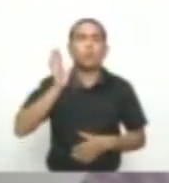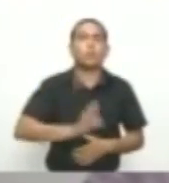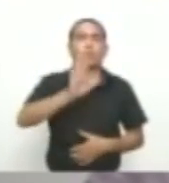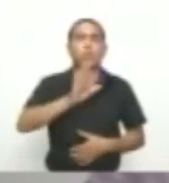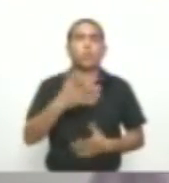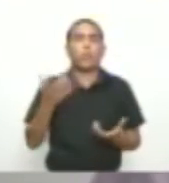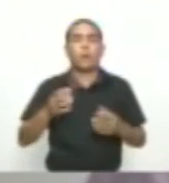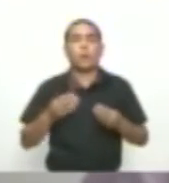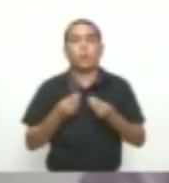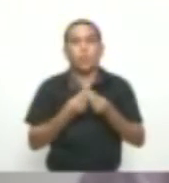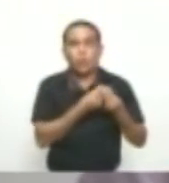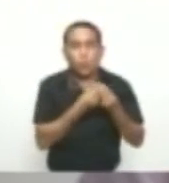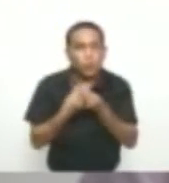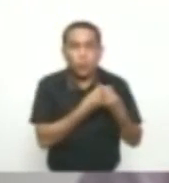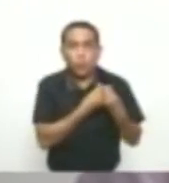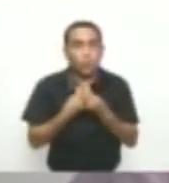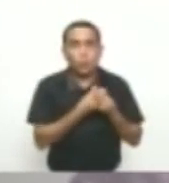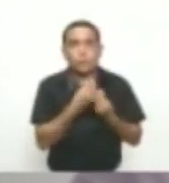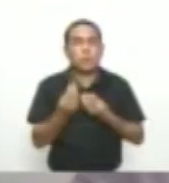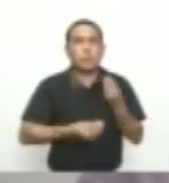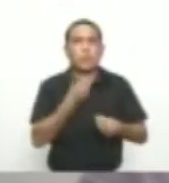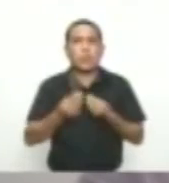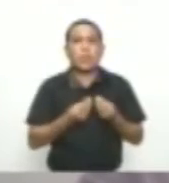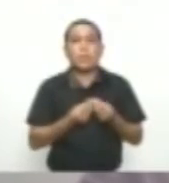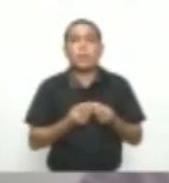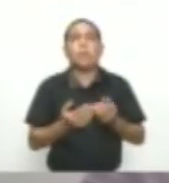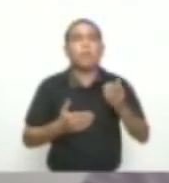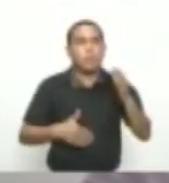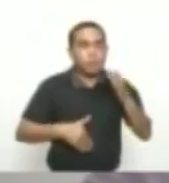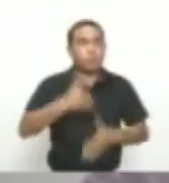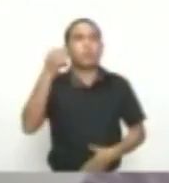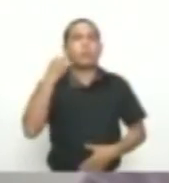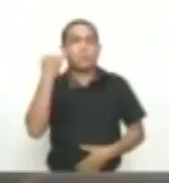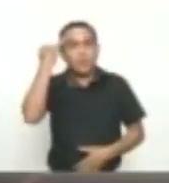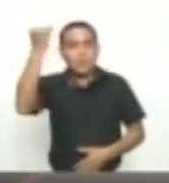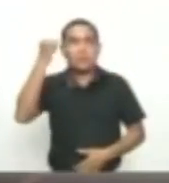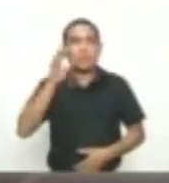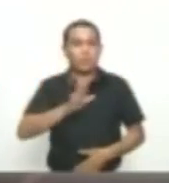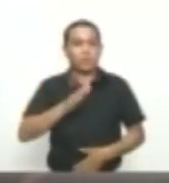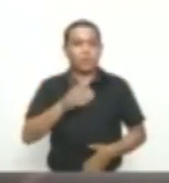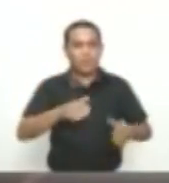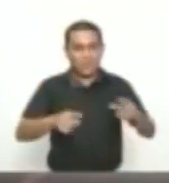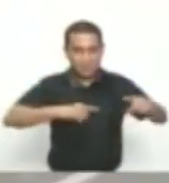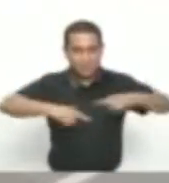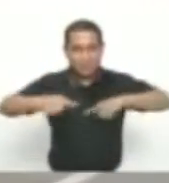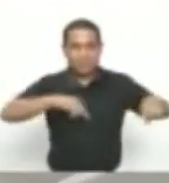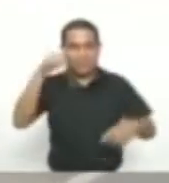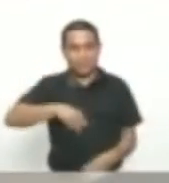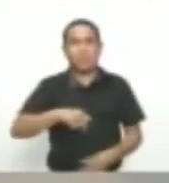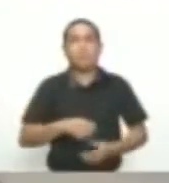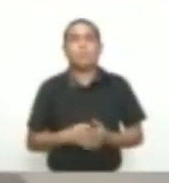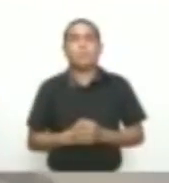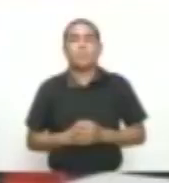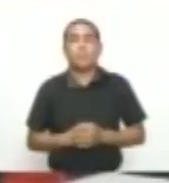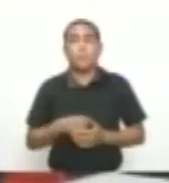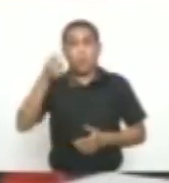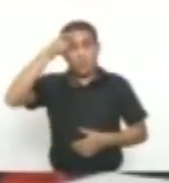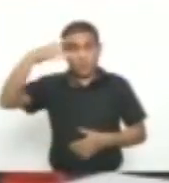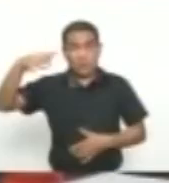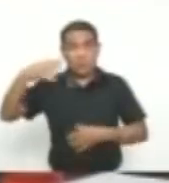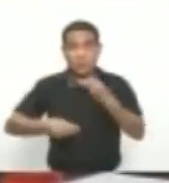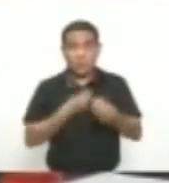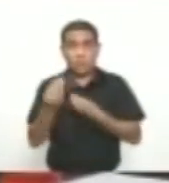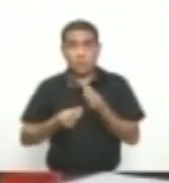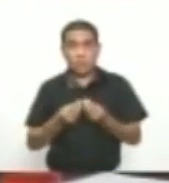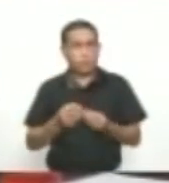consejo Son básicamente Una lisonja Permanente A la administración Distrital En Cartagena En declaró Impopular La medida Que